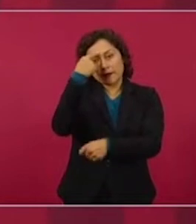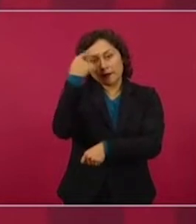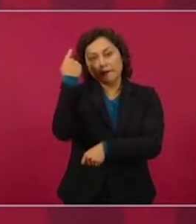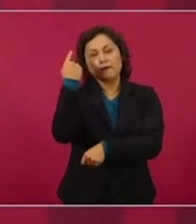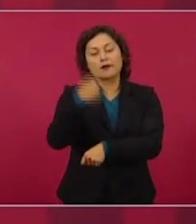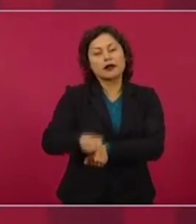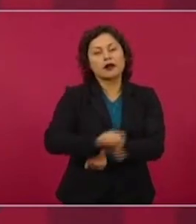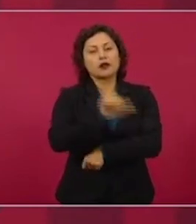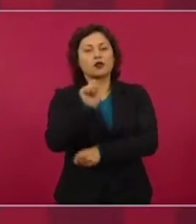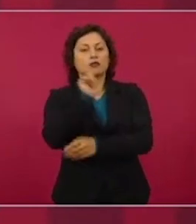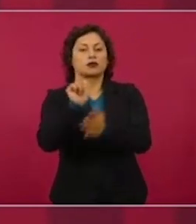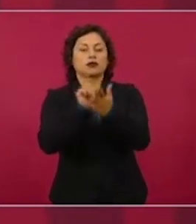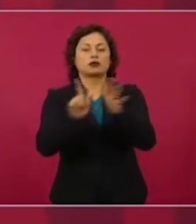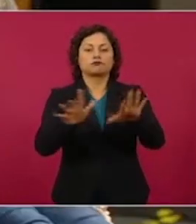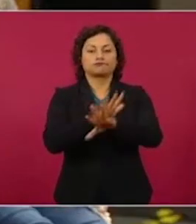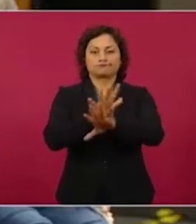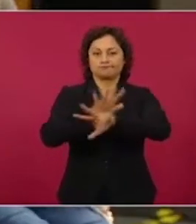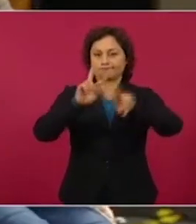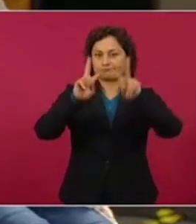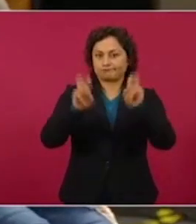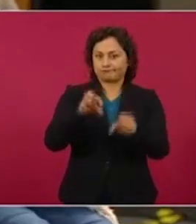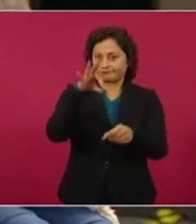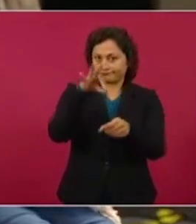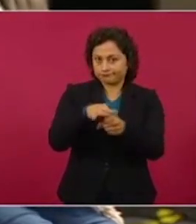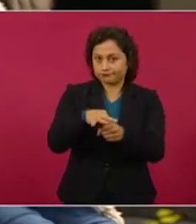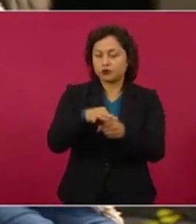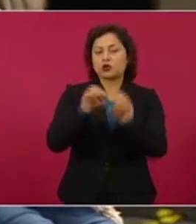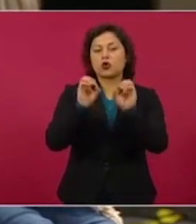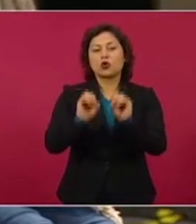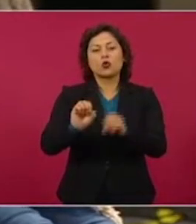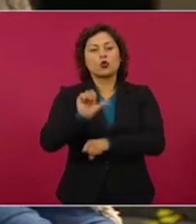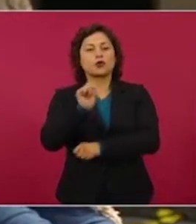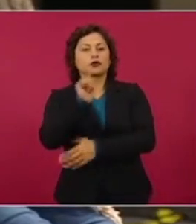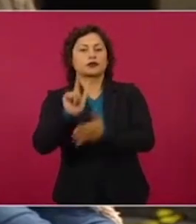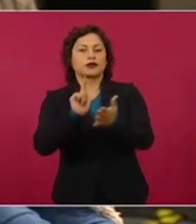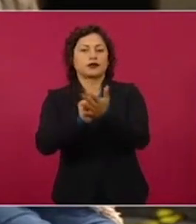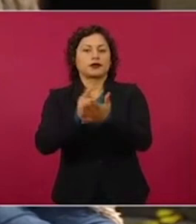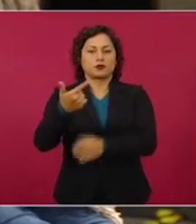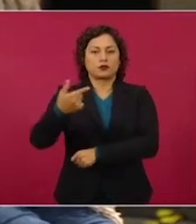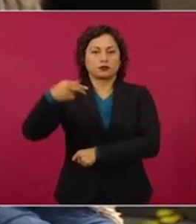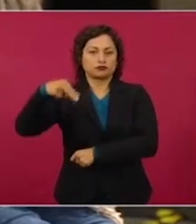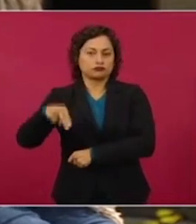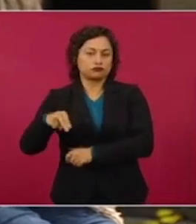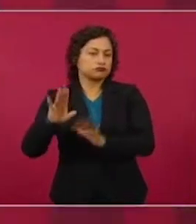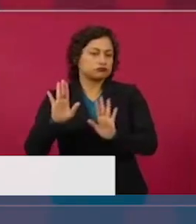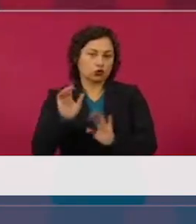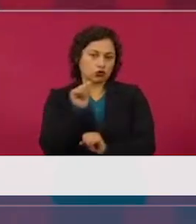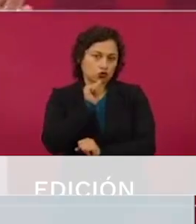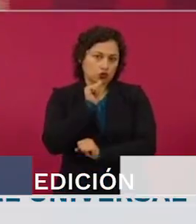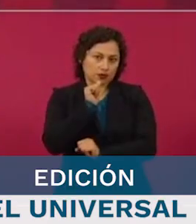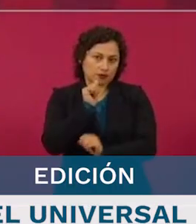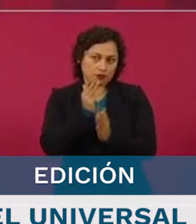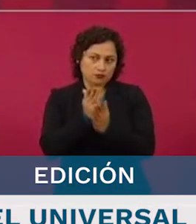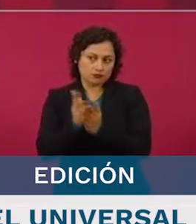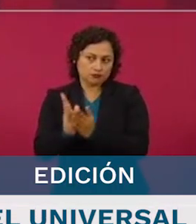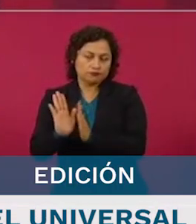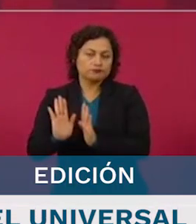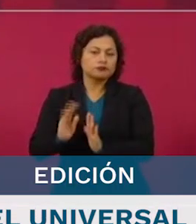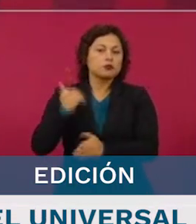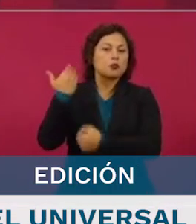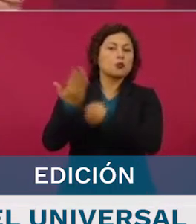electoral o la de la Guardia Nacional. Cuando llegue el momento y se presenten, pues yo creo que